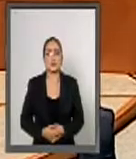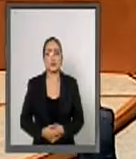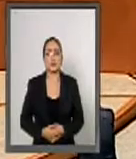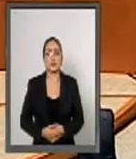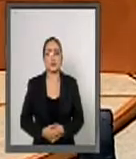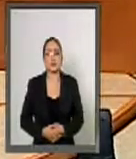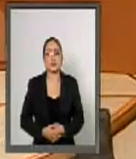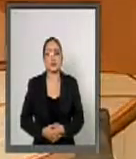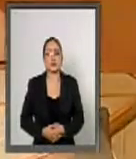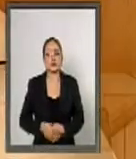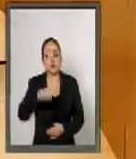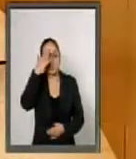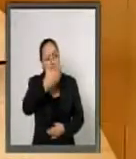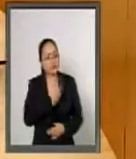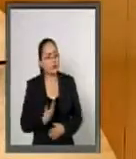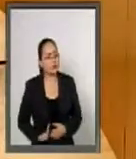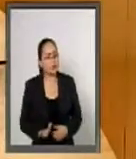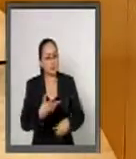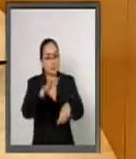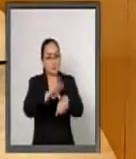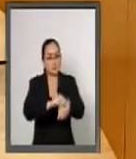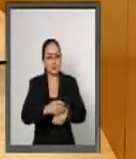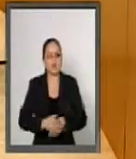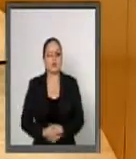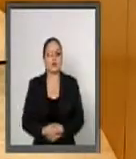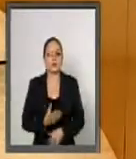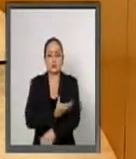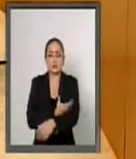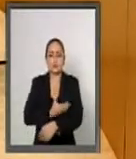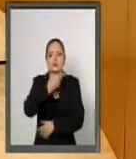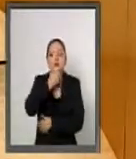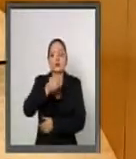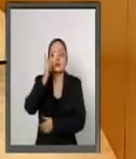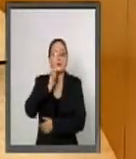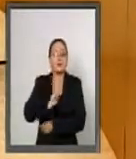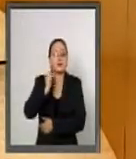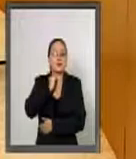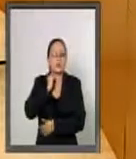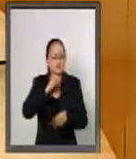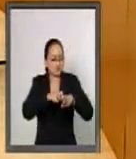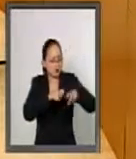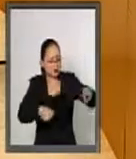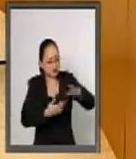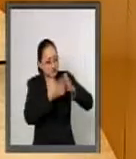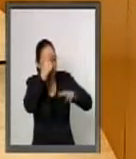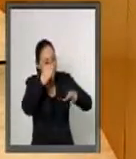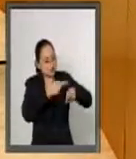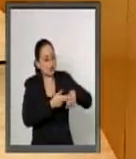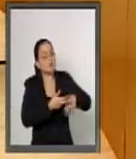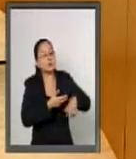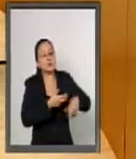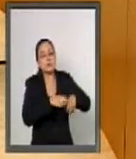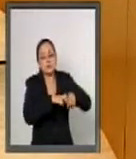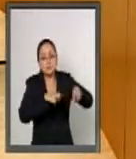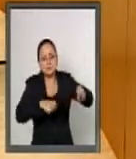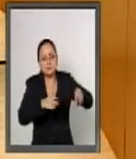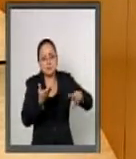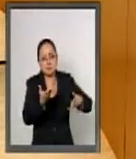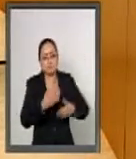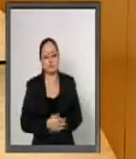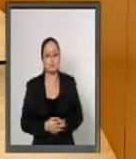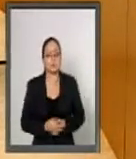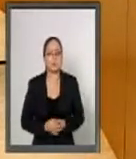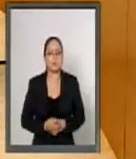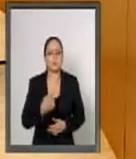Con su venia, señor presidente, compañeros senadores de la mesa directiva. Desde el año